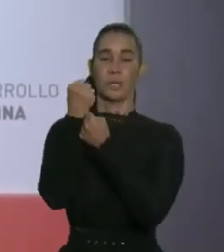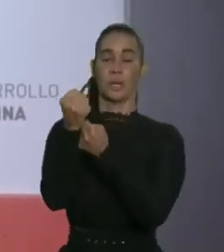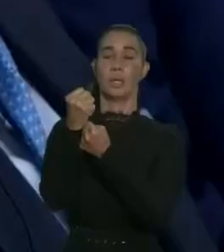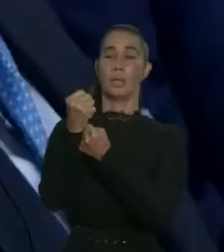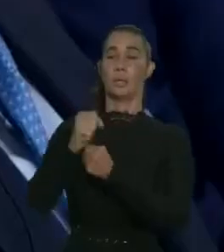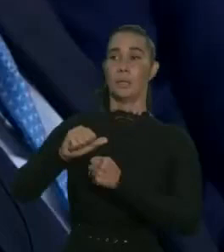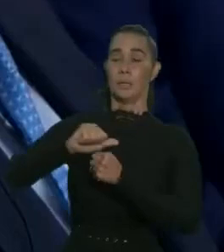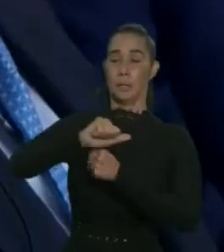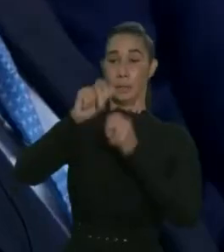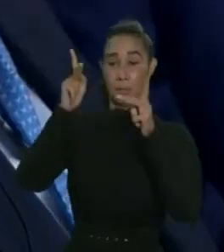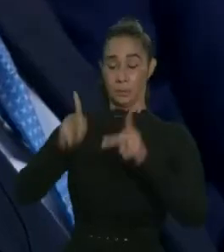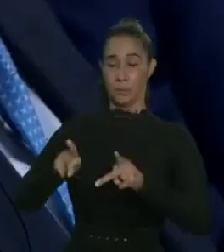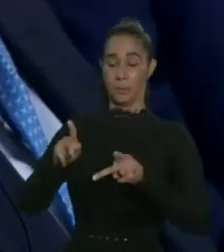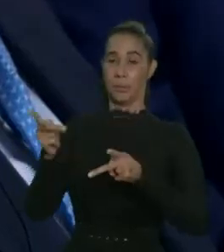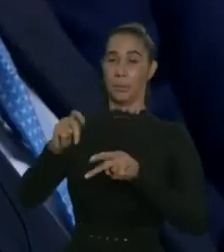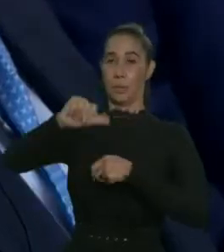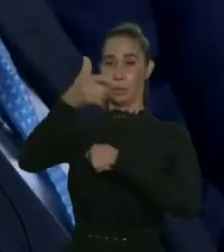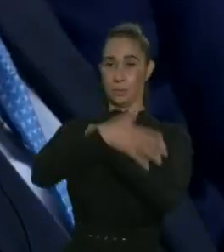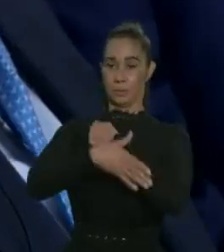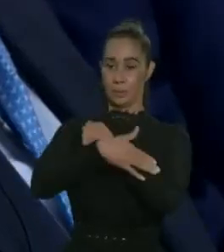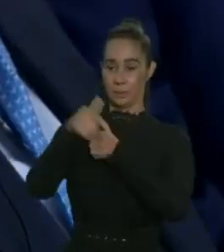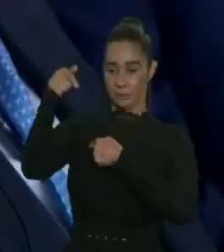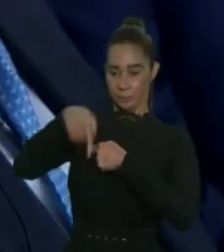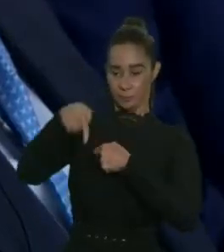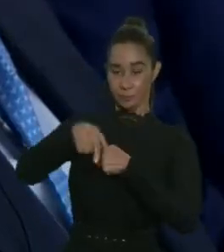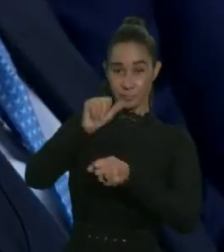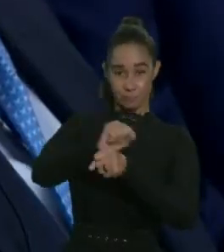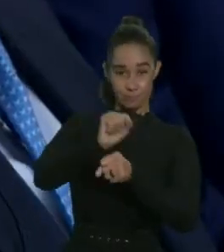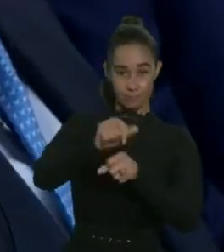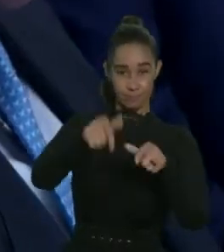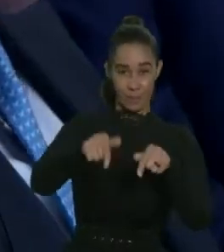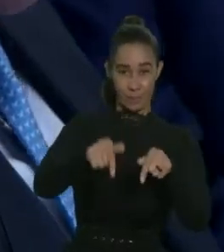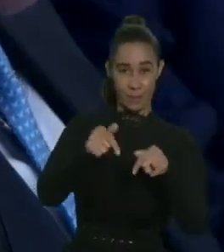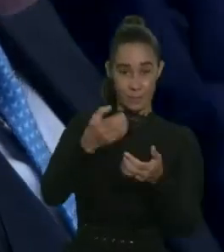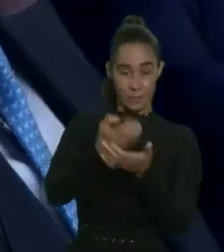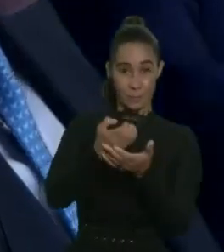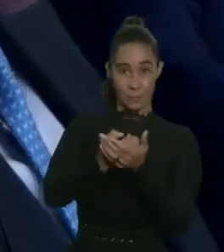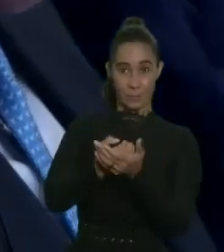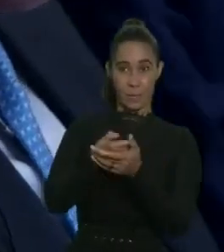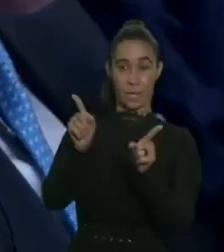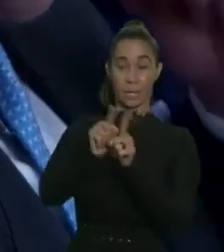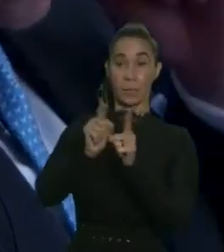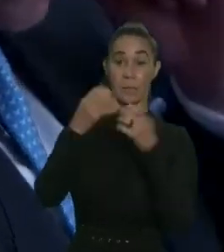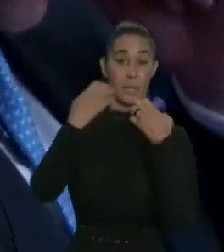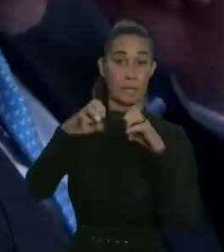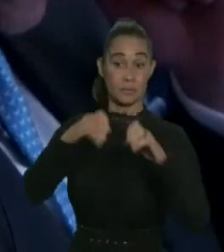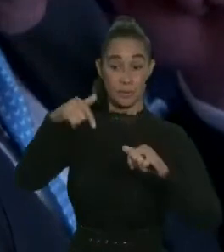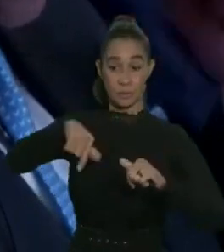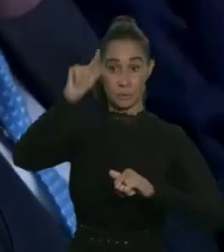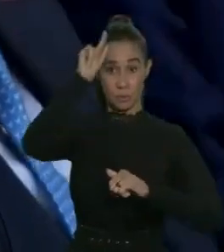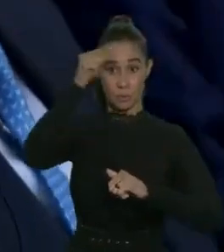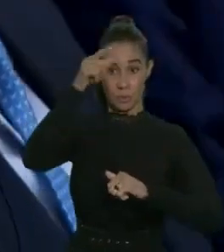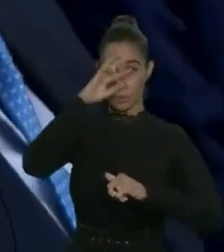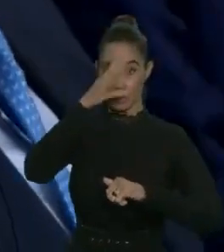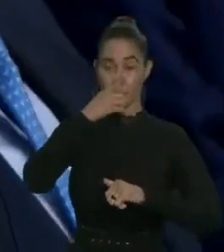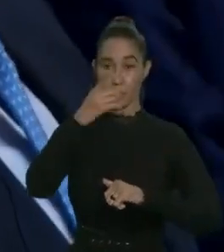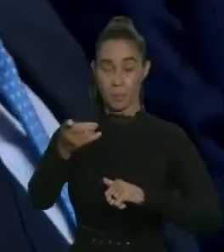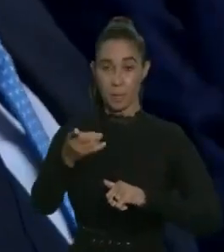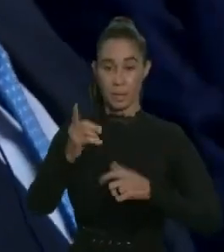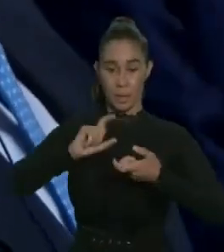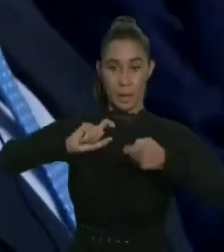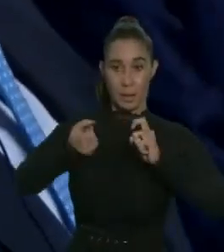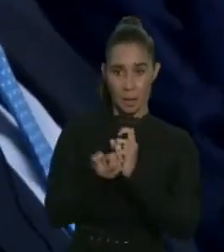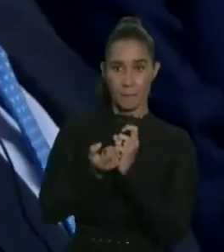inversionistas extranjeros en nuestra economía, pero también el empeño de nuestro gobierno por hacer posible un cambio en medio de una situación internacional